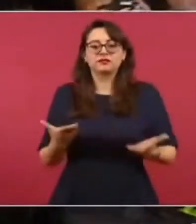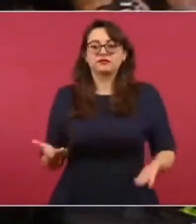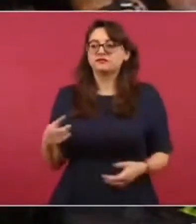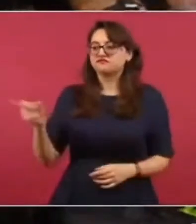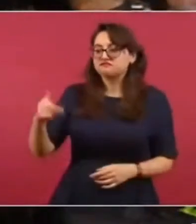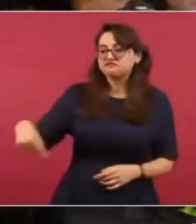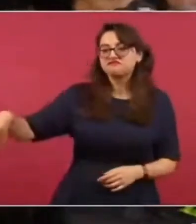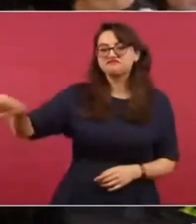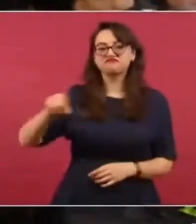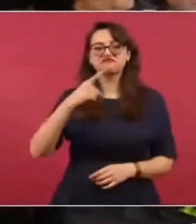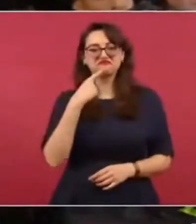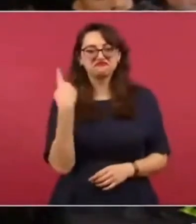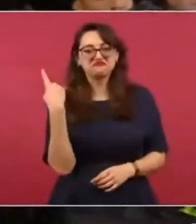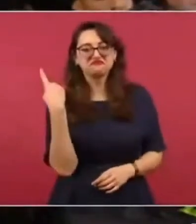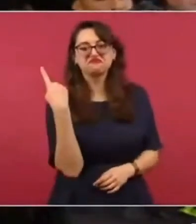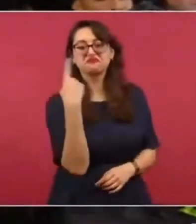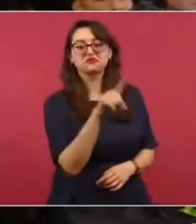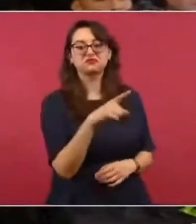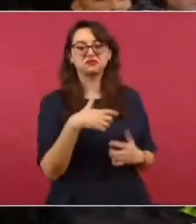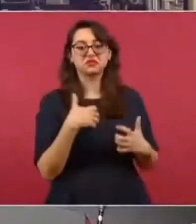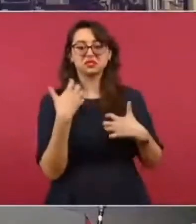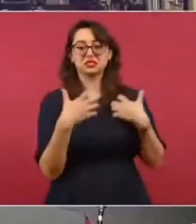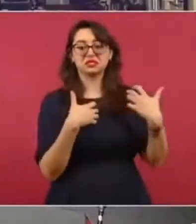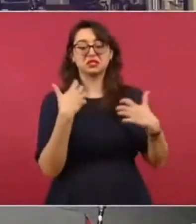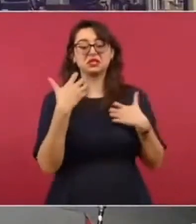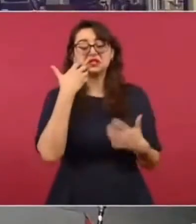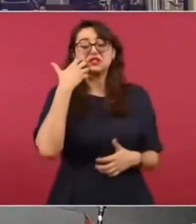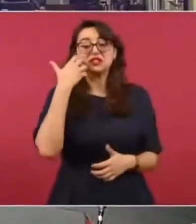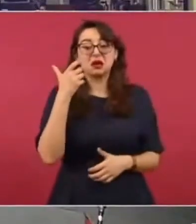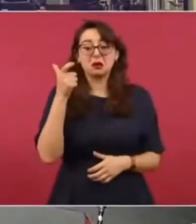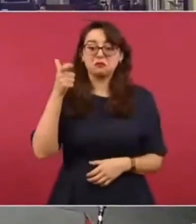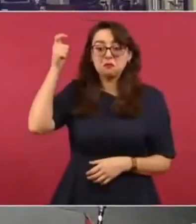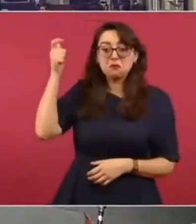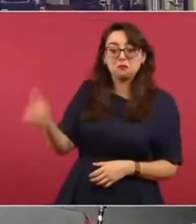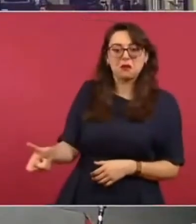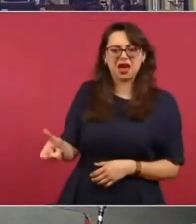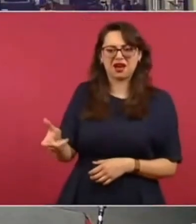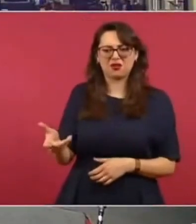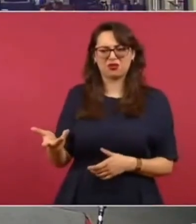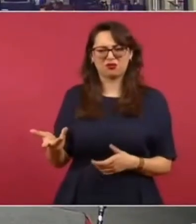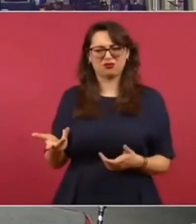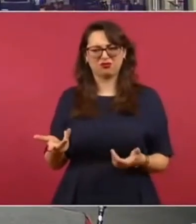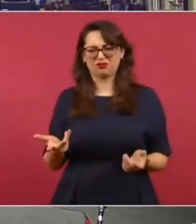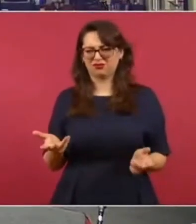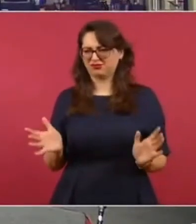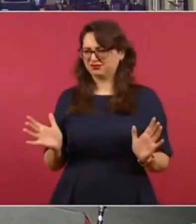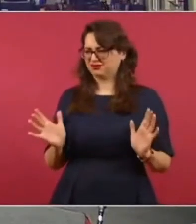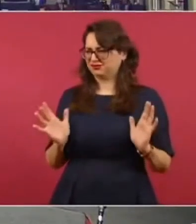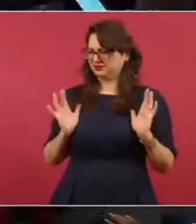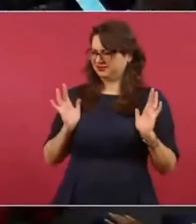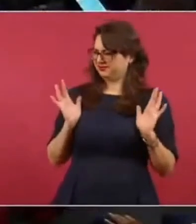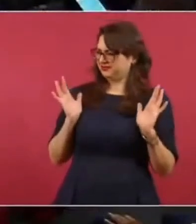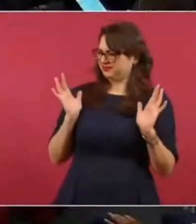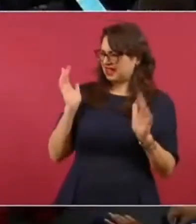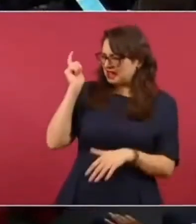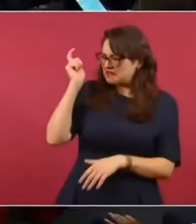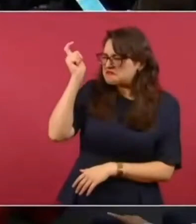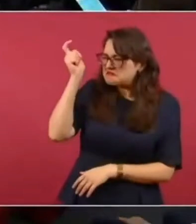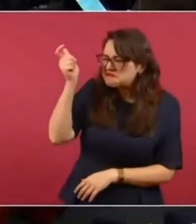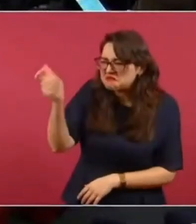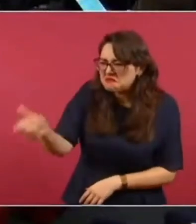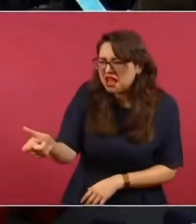una cantidad de dinero, según ellos, en indemnización exorbitante. No nada más